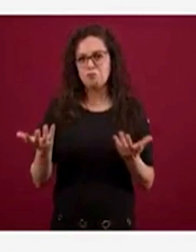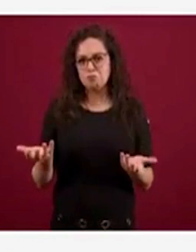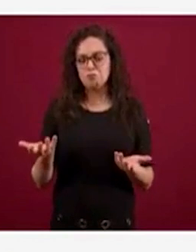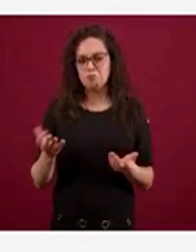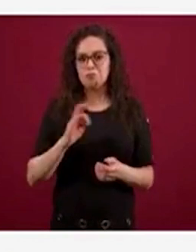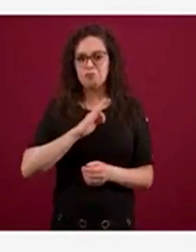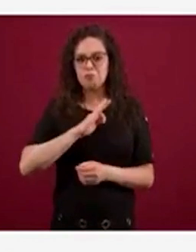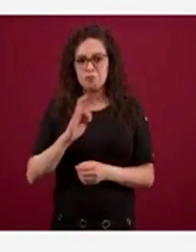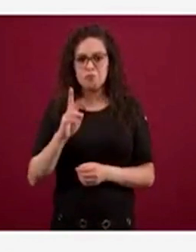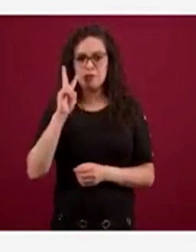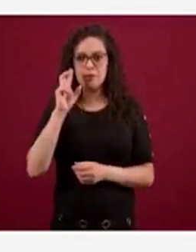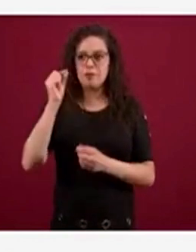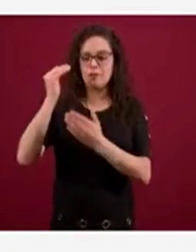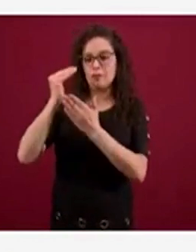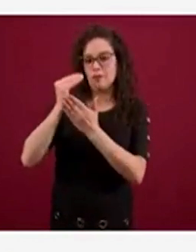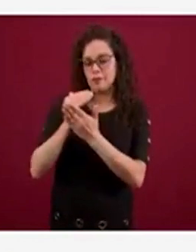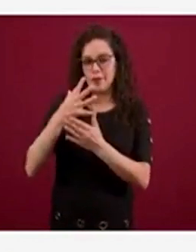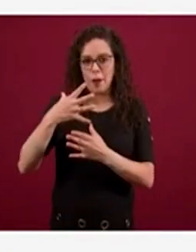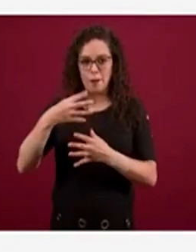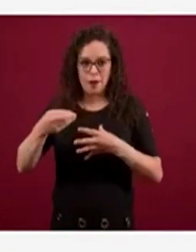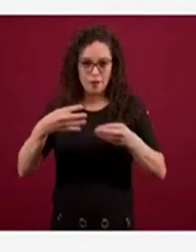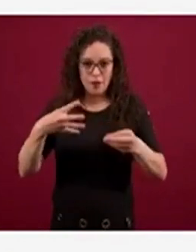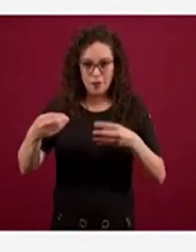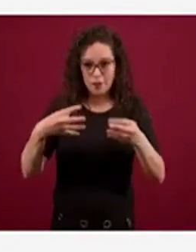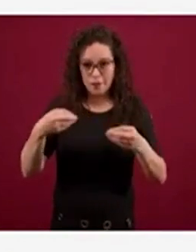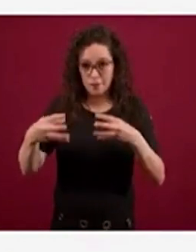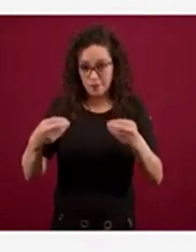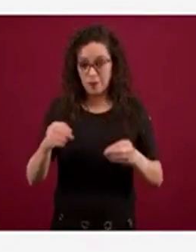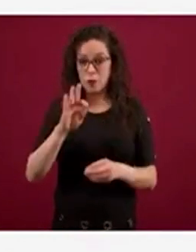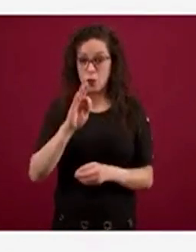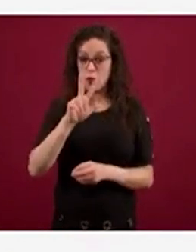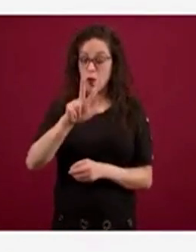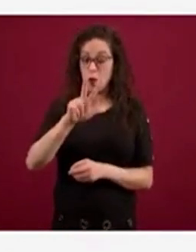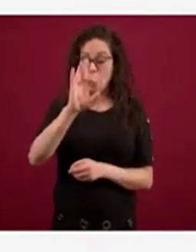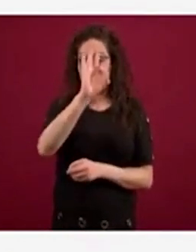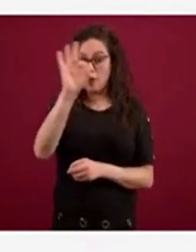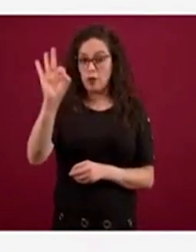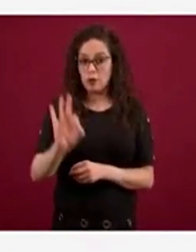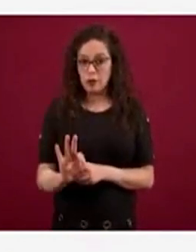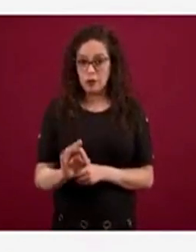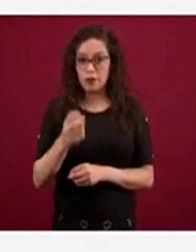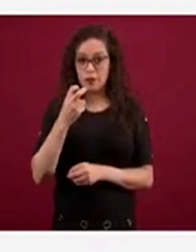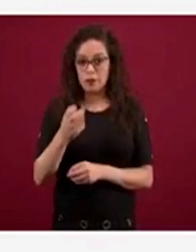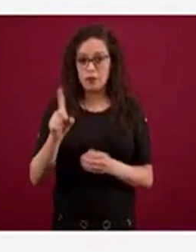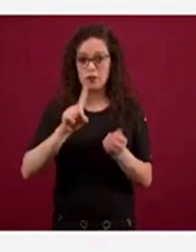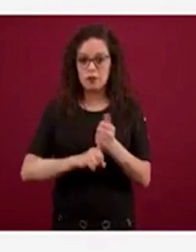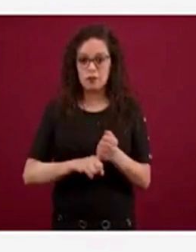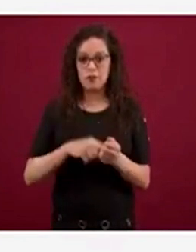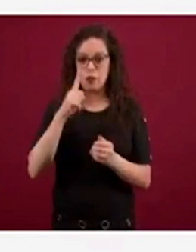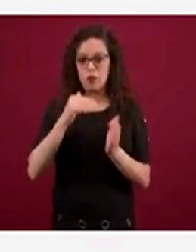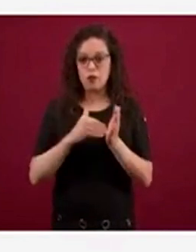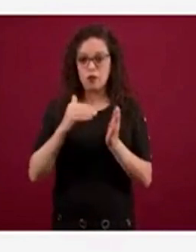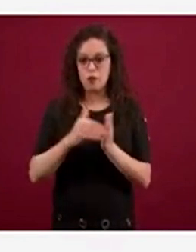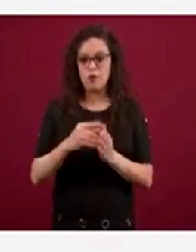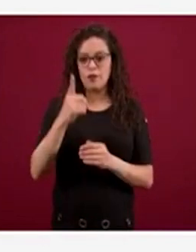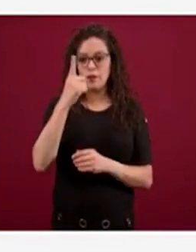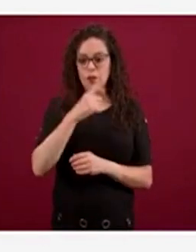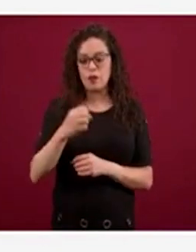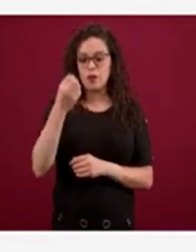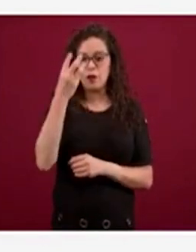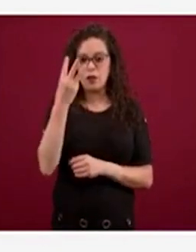de la pandemia como tal, 48 por ciento son ese millón 103 mil casos